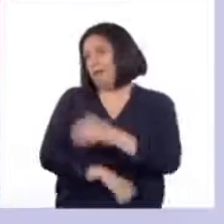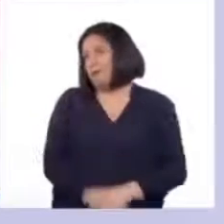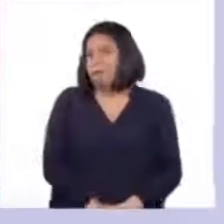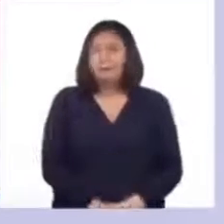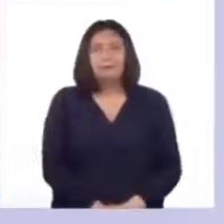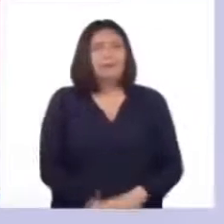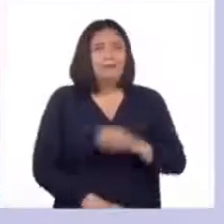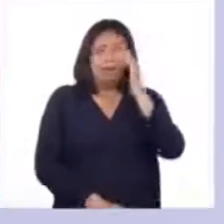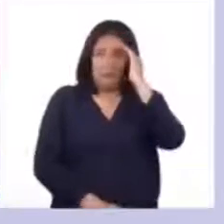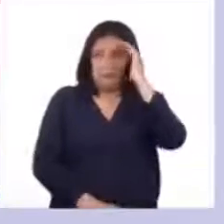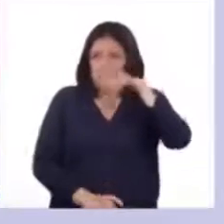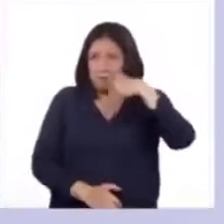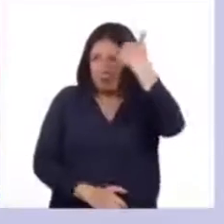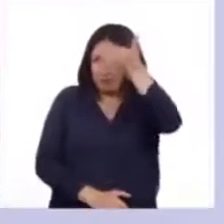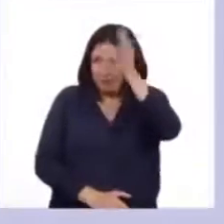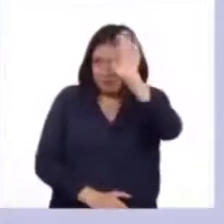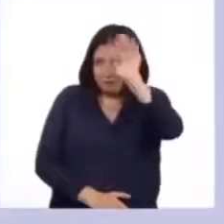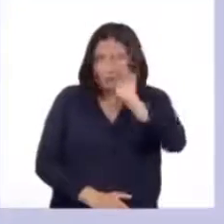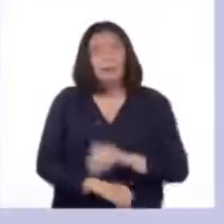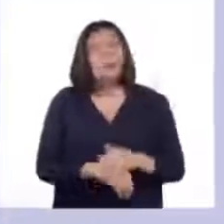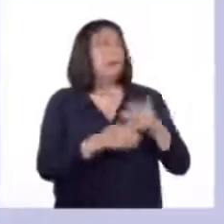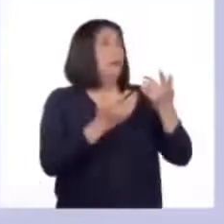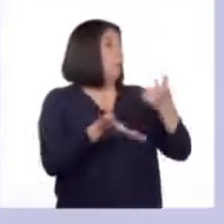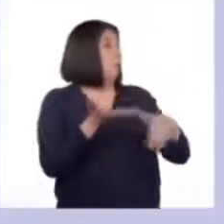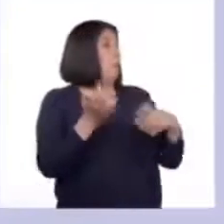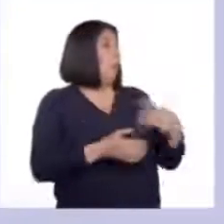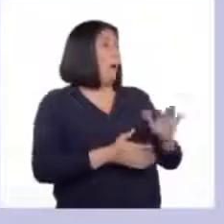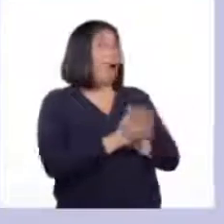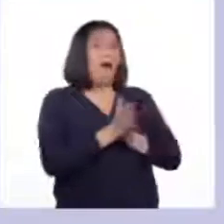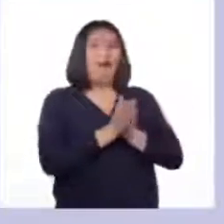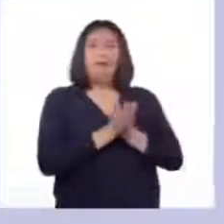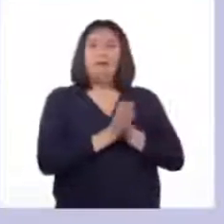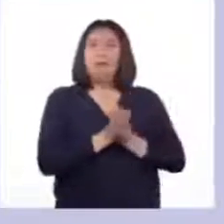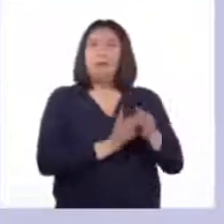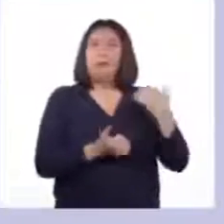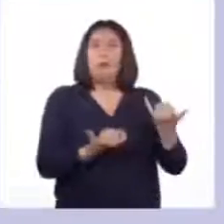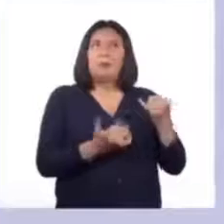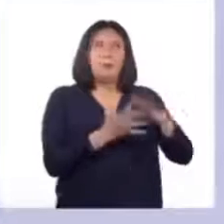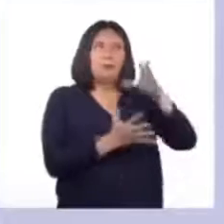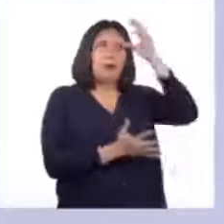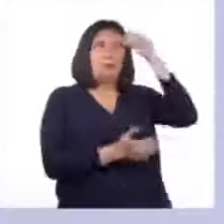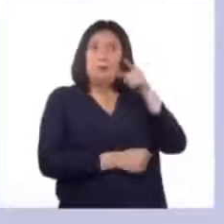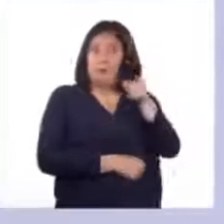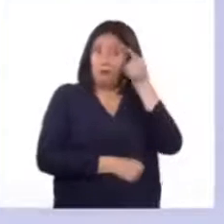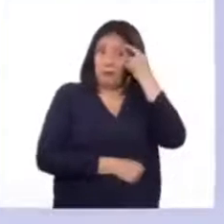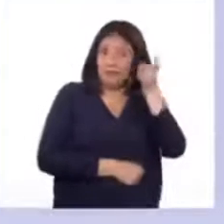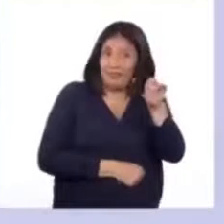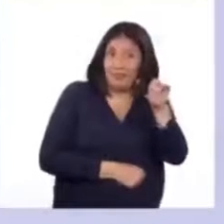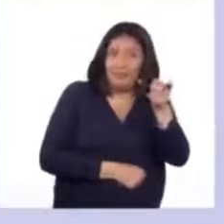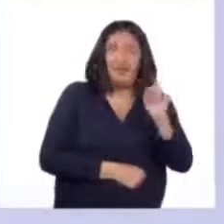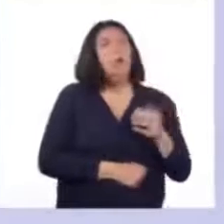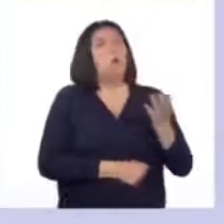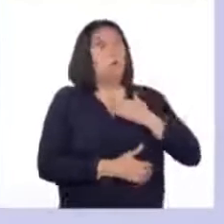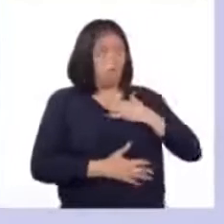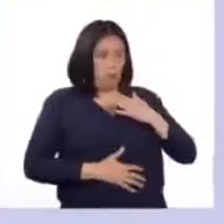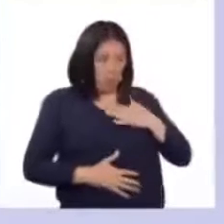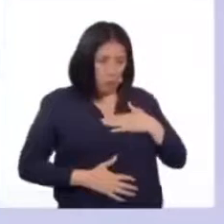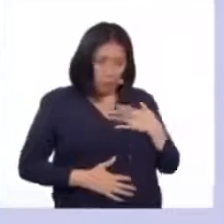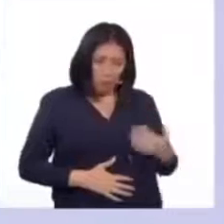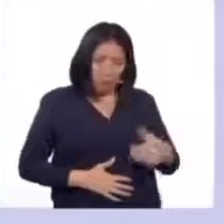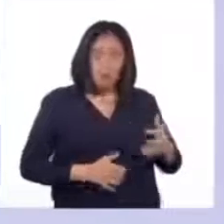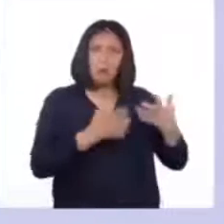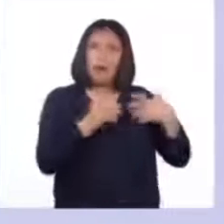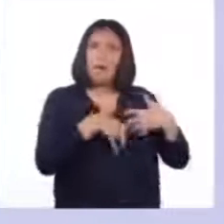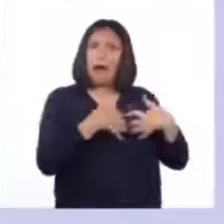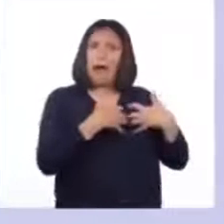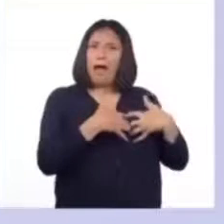¡Hasta la próxima! ¡Qué actividad tan genial la que hemos aprendido el día de hoy! ¿No les parece? Nuestro cuerpo funciona como una